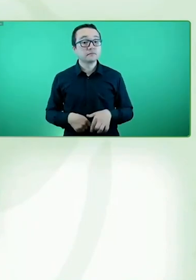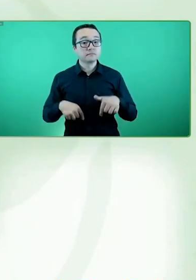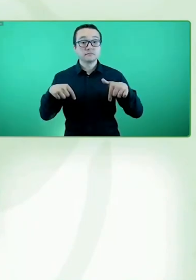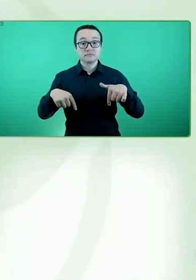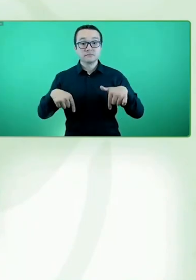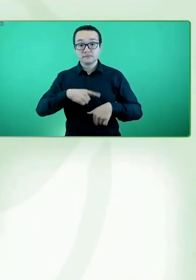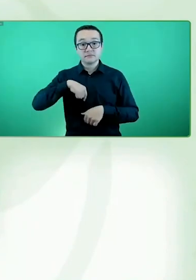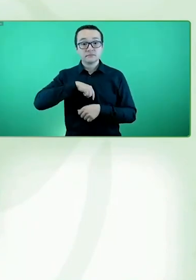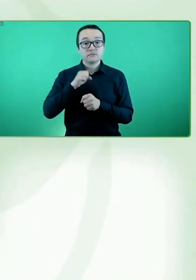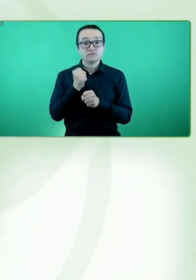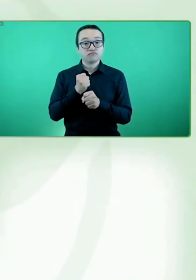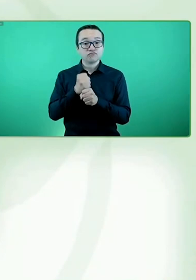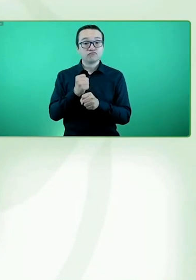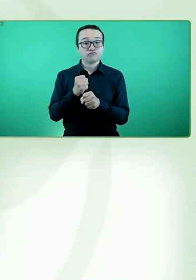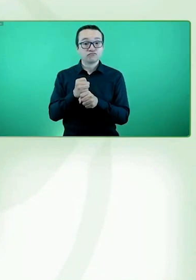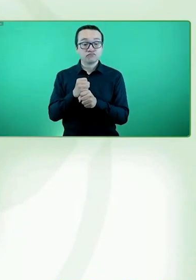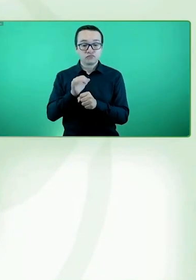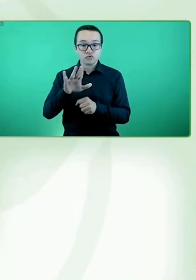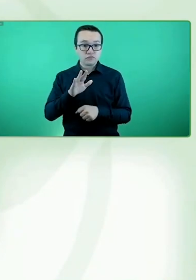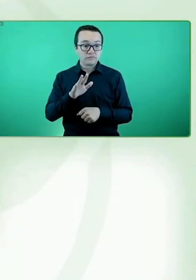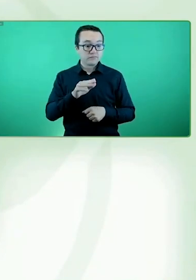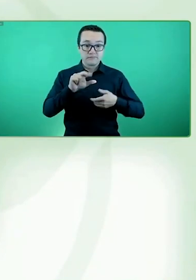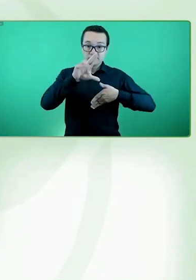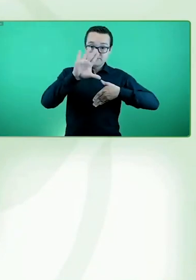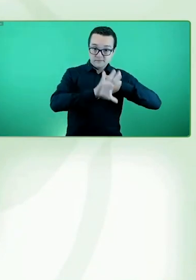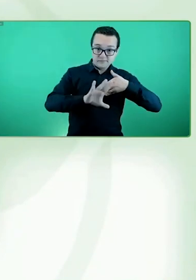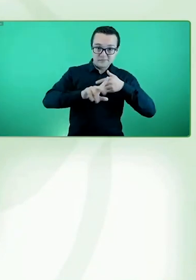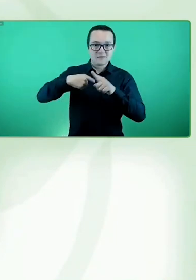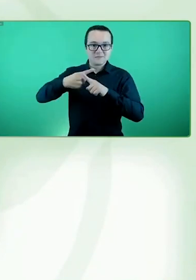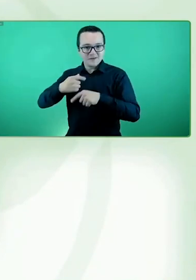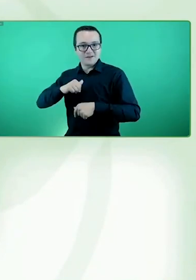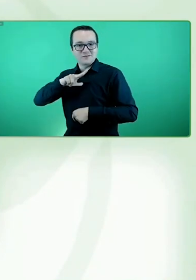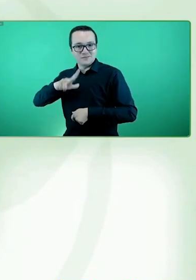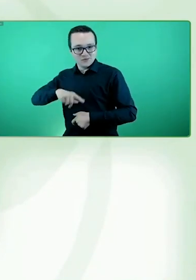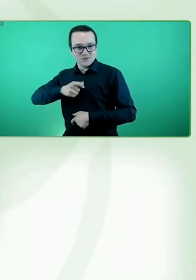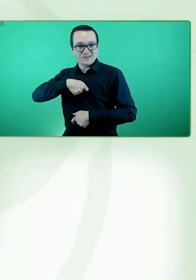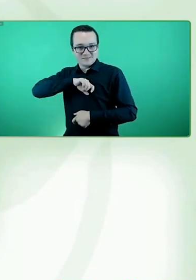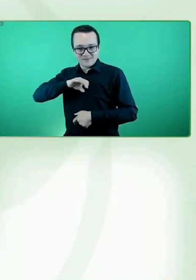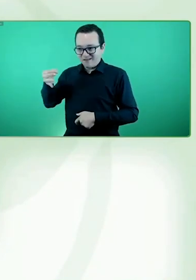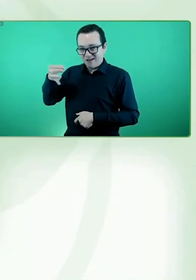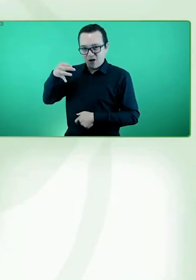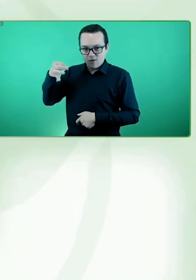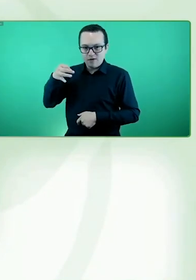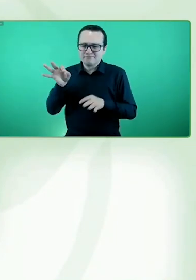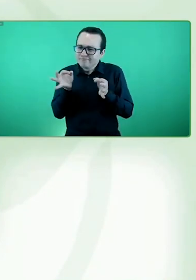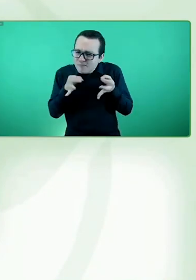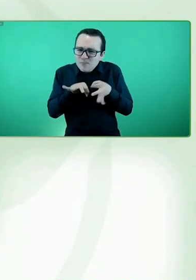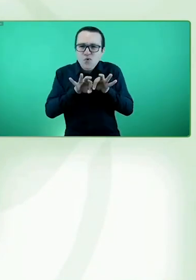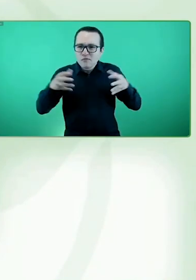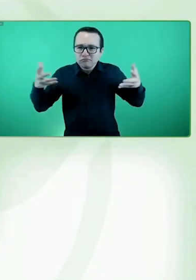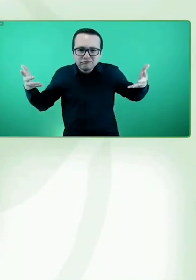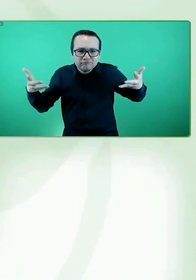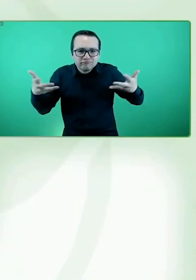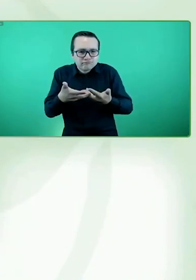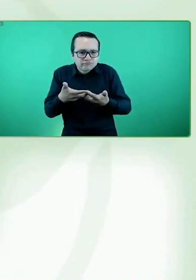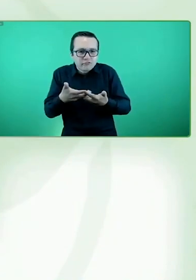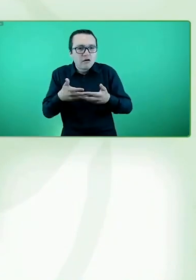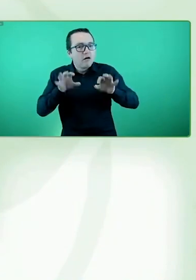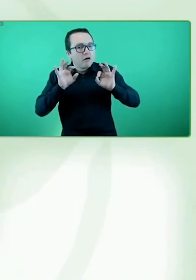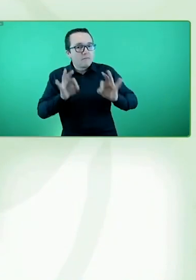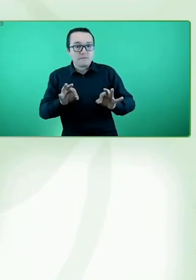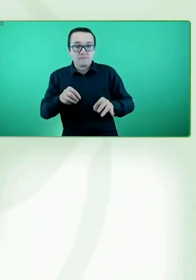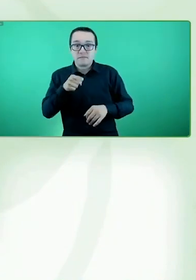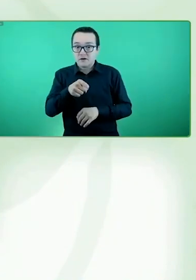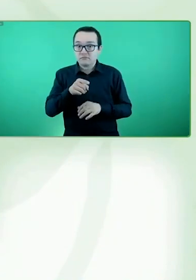iberoamericano es fundamental y no podría ser posible sin la participación y la cooperación de una organización tan relevante para nuestra región.